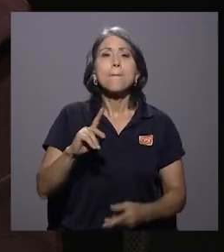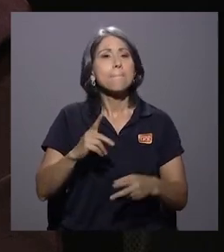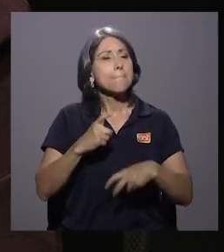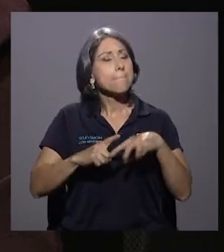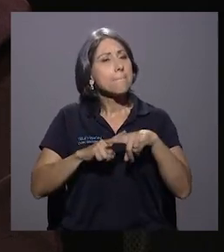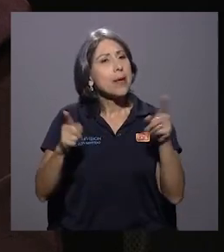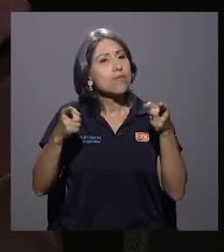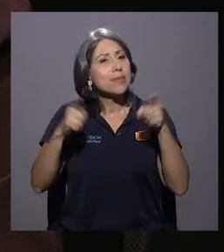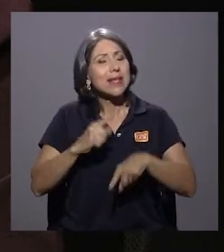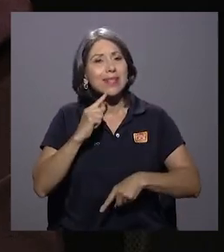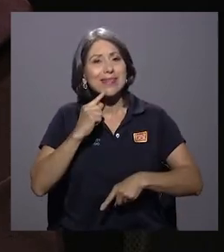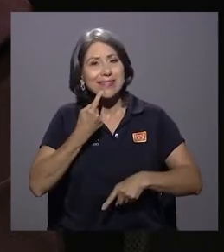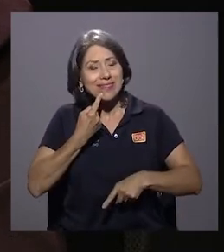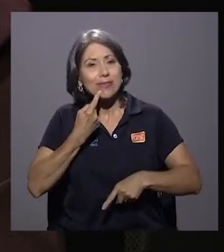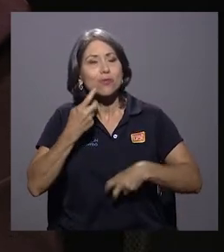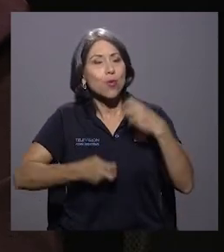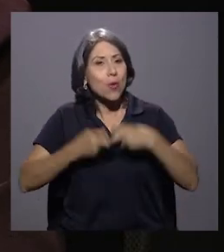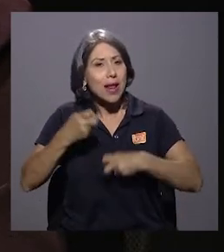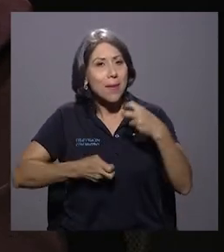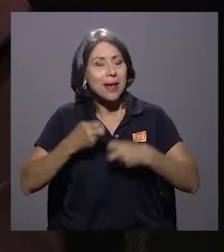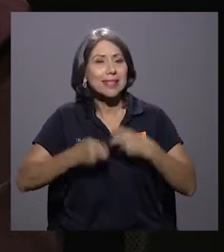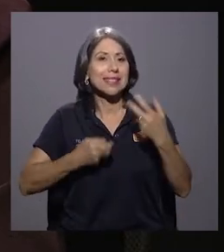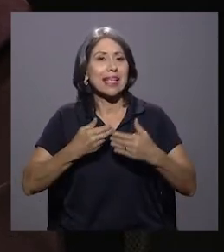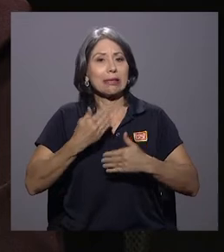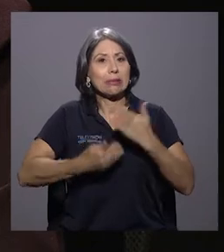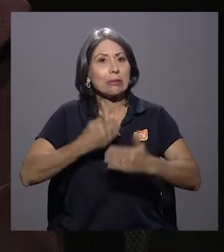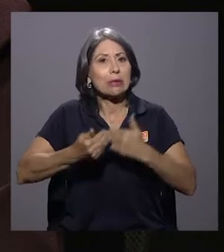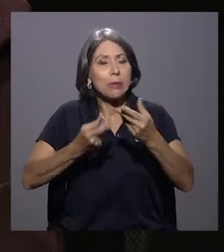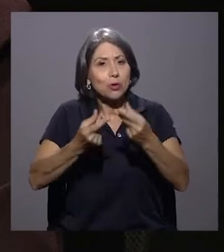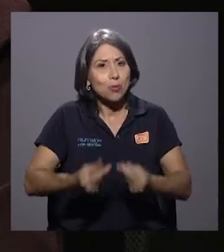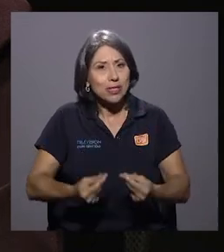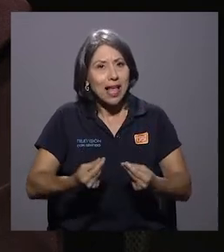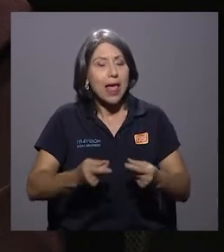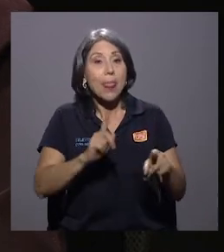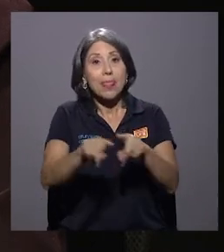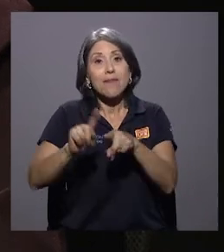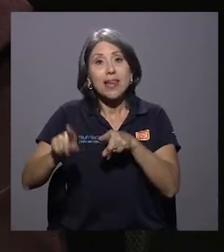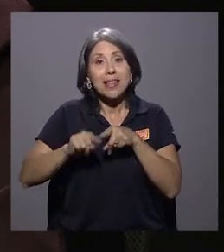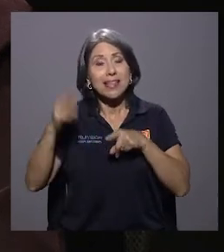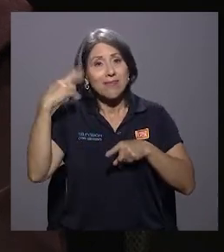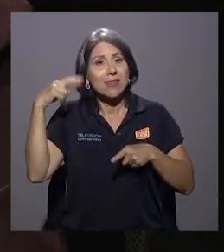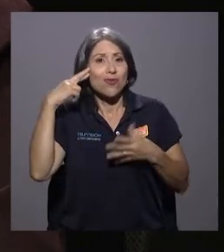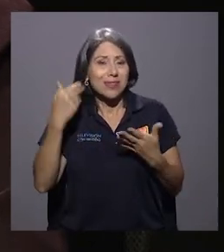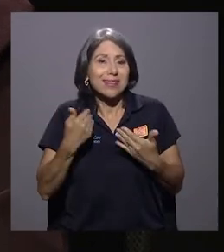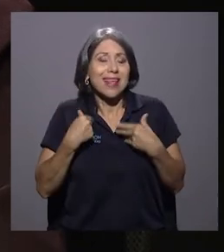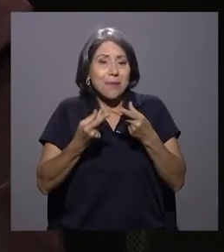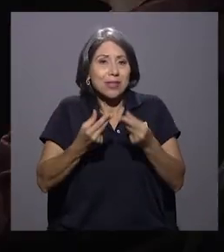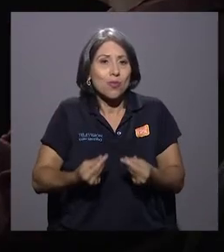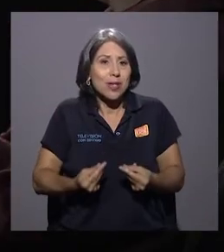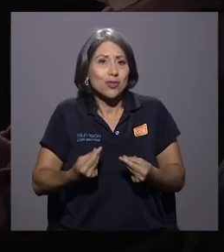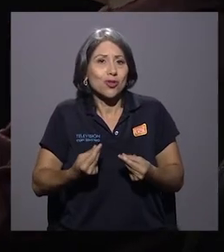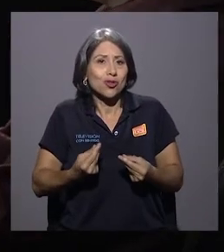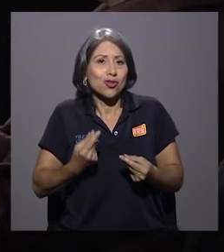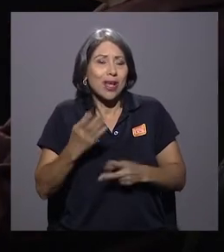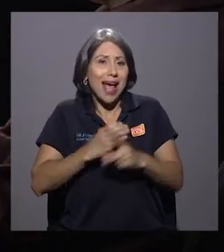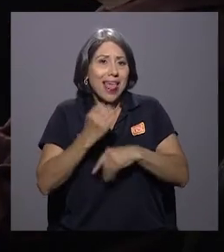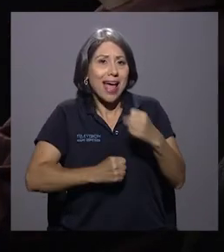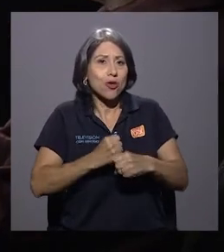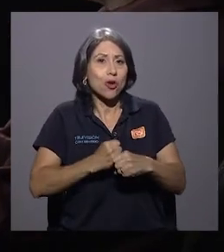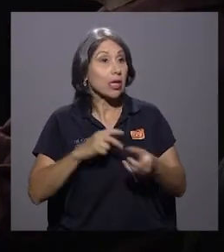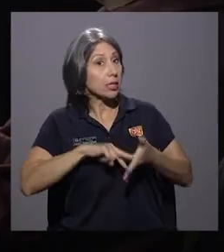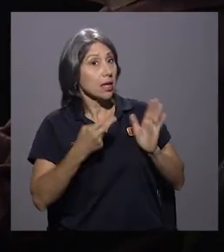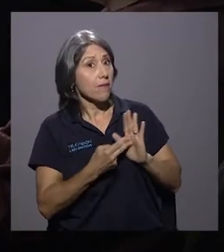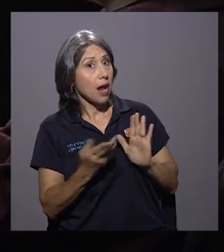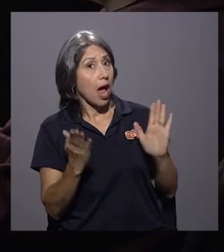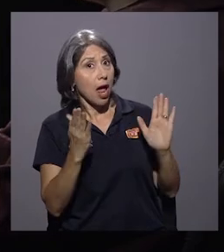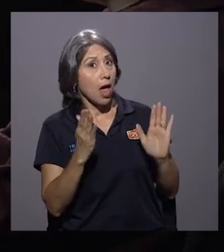presupuestaria, ¿verdad? informe de Por diferentes razones que tienen los presupuestos anuales, ¿verdad? O sea, plata no hace falta, doña Gladys. Vamos